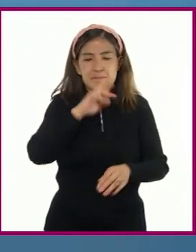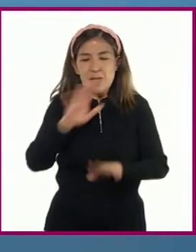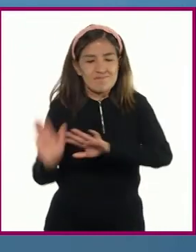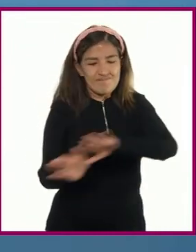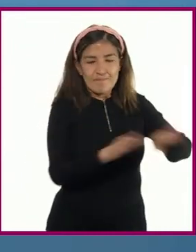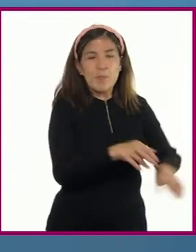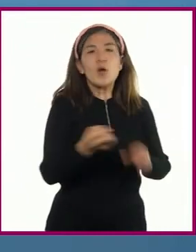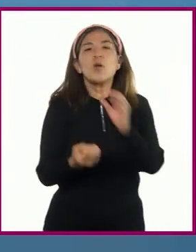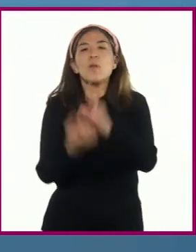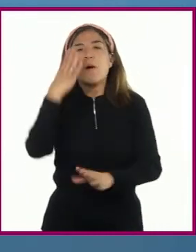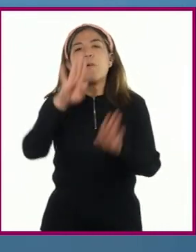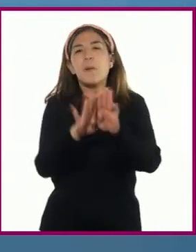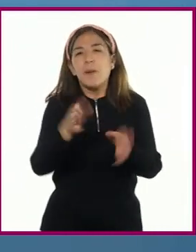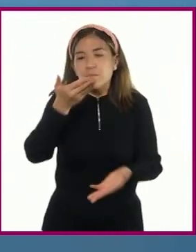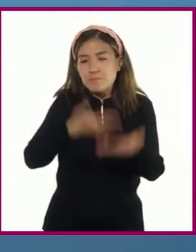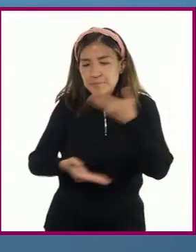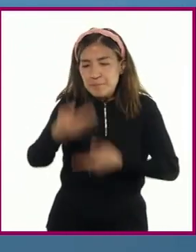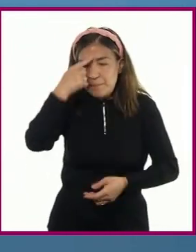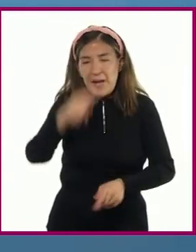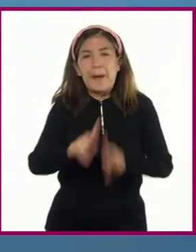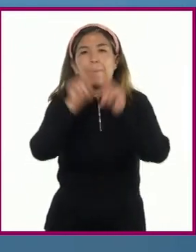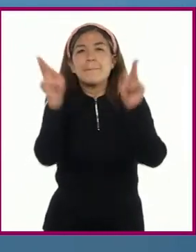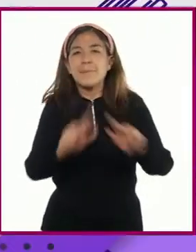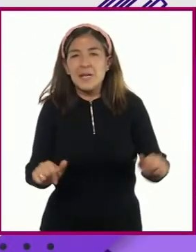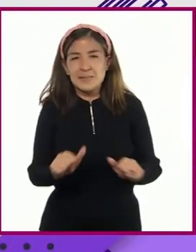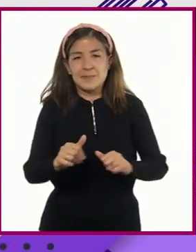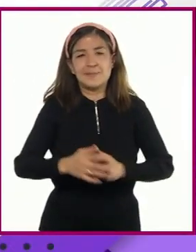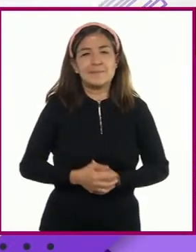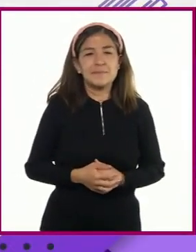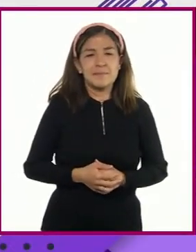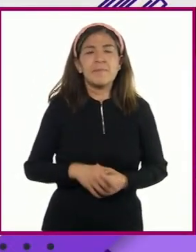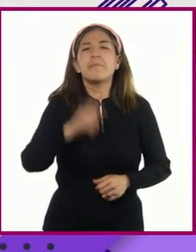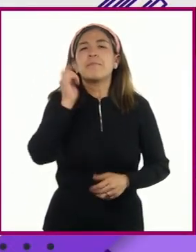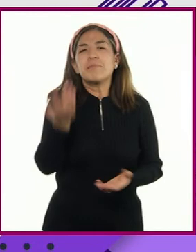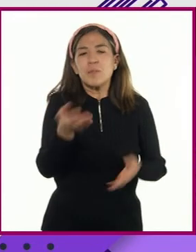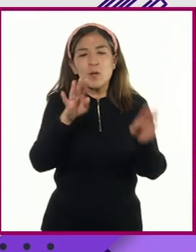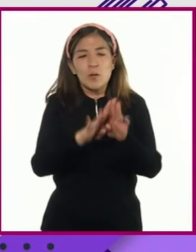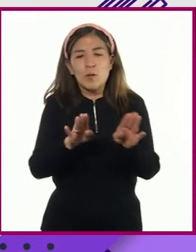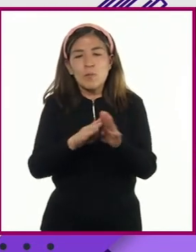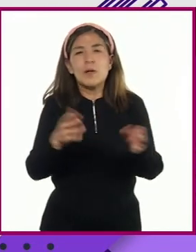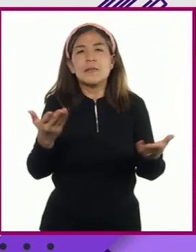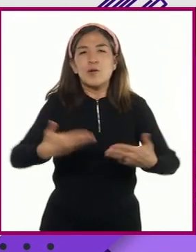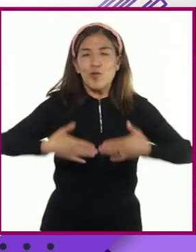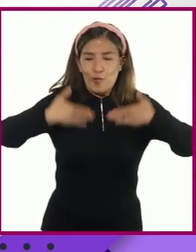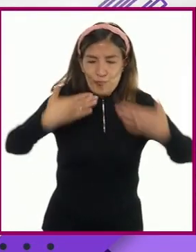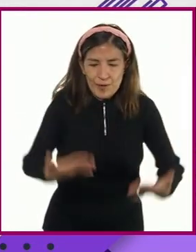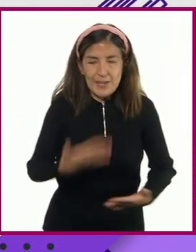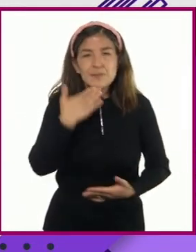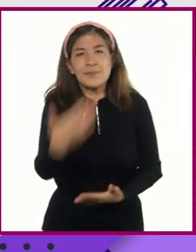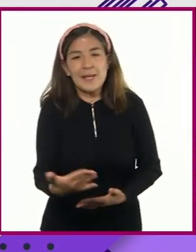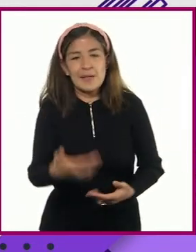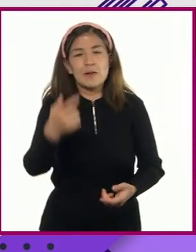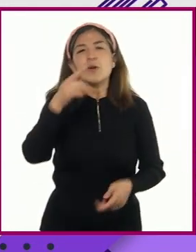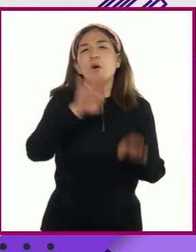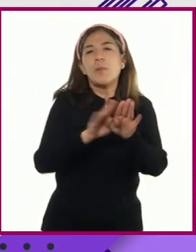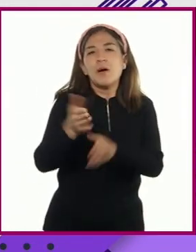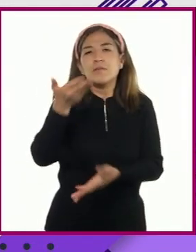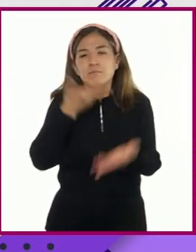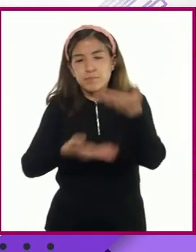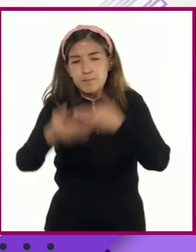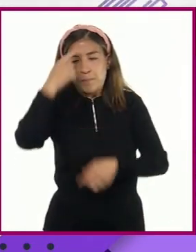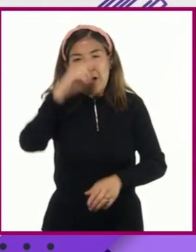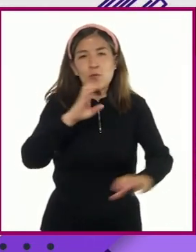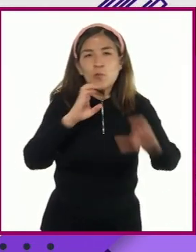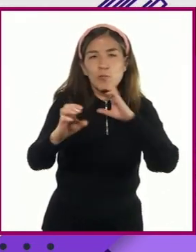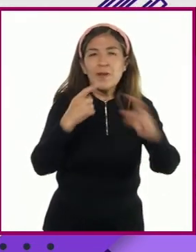a las que se usan en la mediación de conflictos no violentos, como la generación de confianzas, la promoción del diálogo para buscar